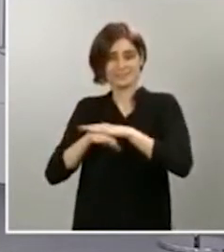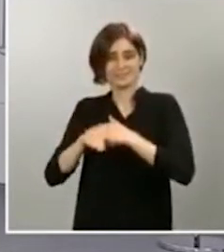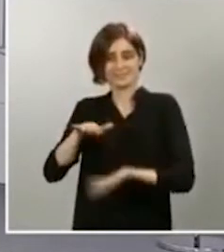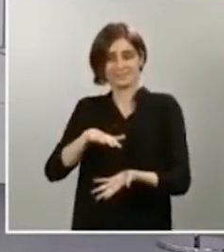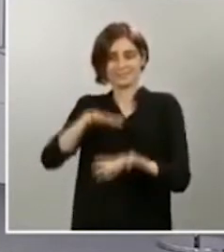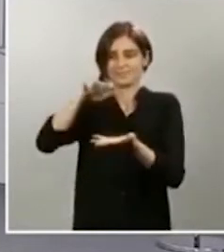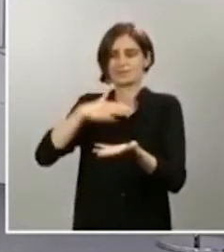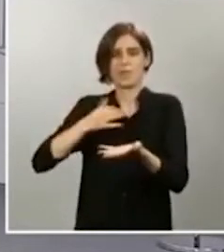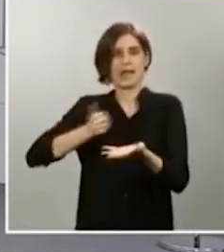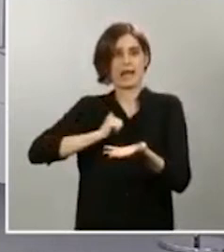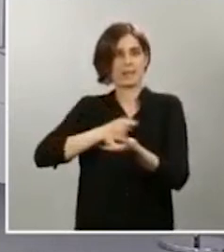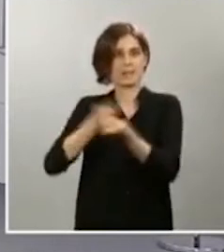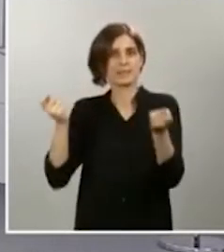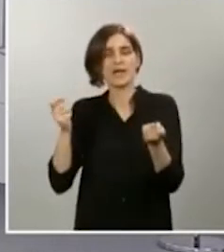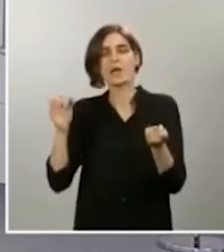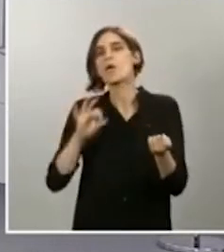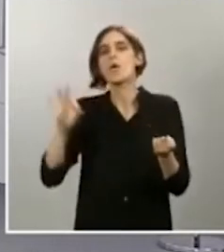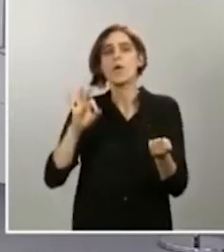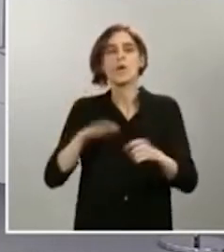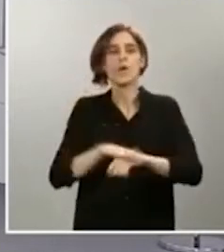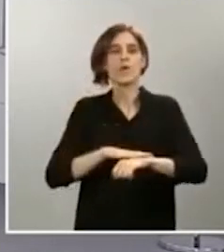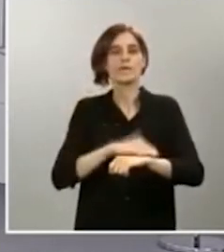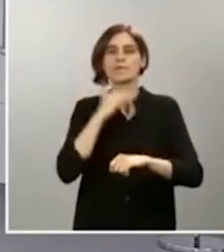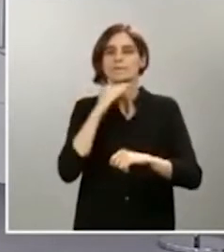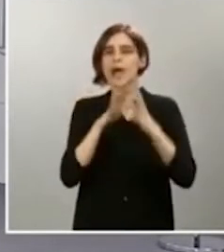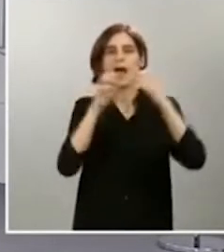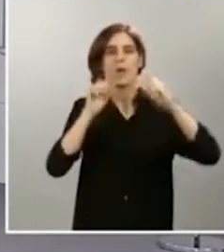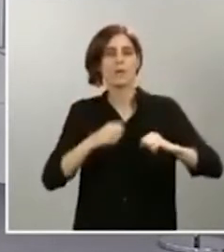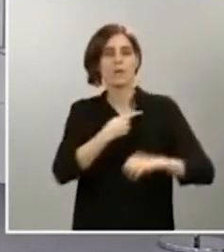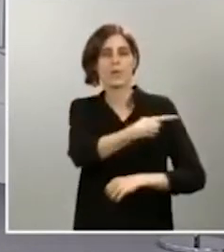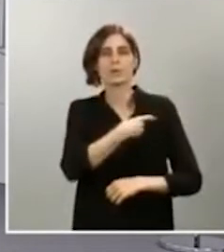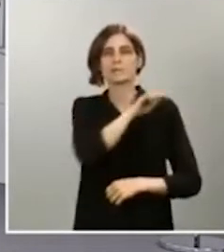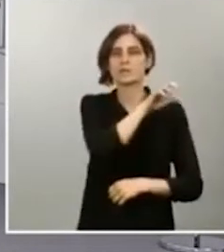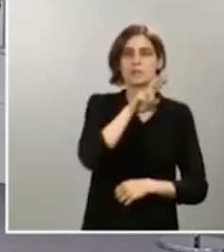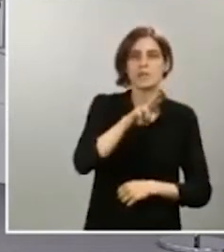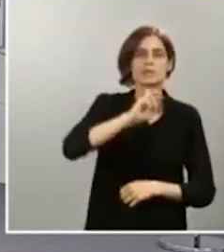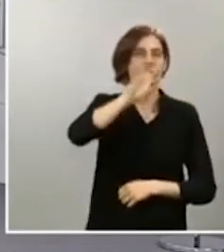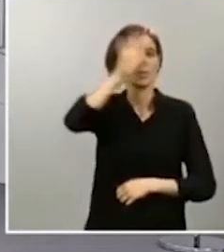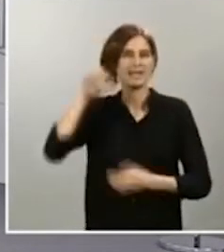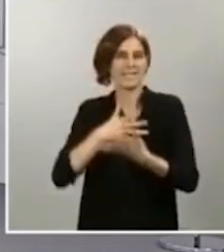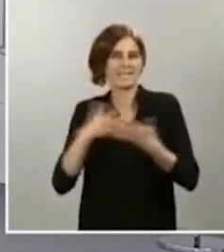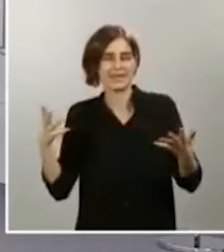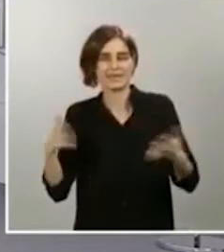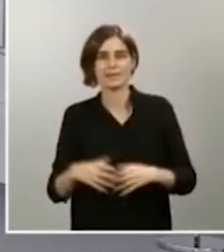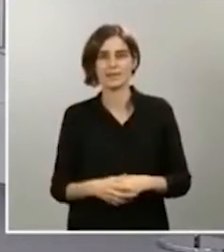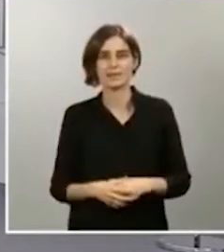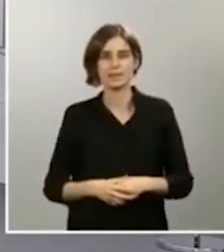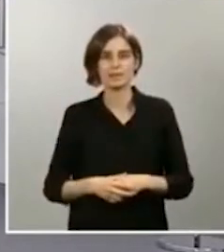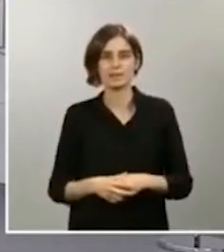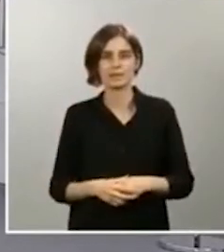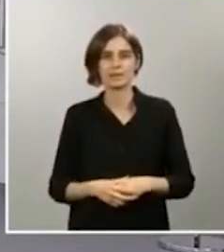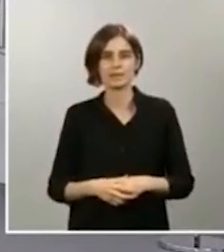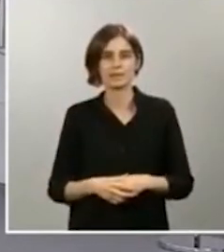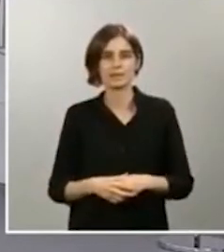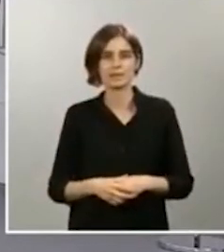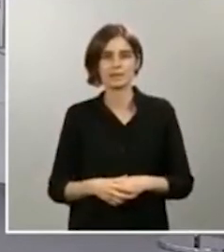algún tipo de acuerdo bilateral con Estados Unidos o con cualquier otro gran país. En cuanto al ministro del Interior, me gustaría